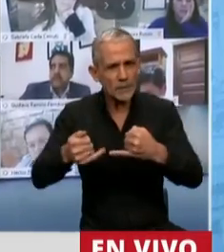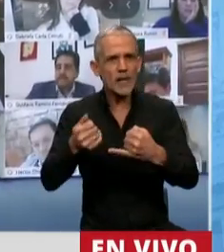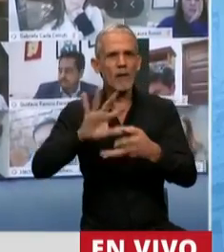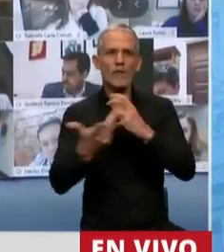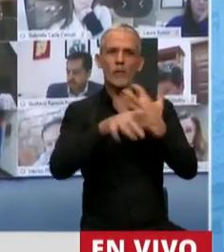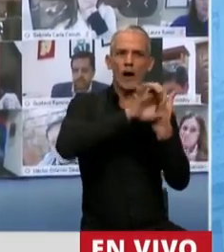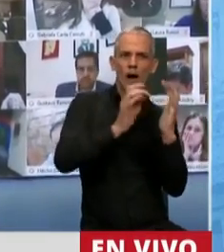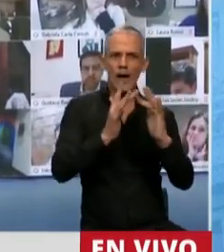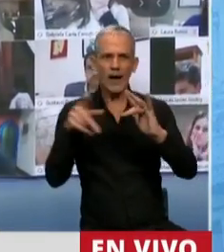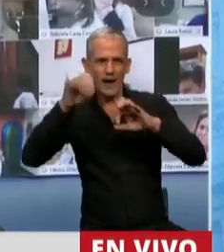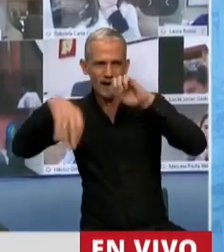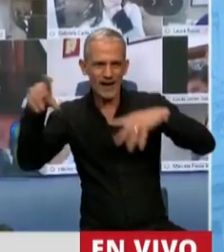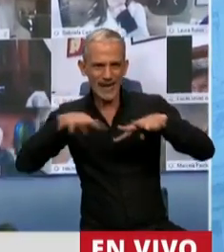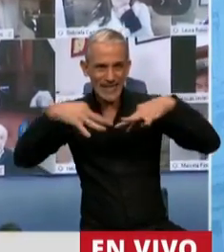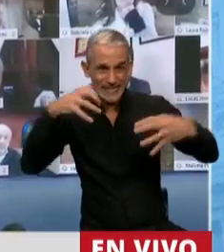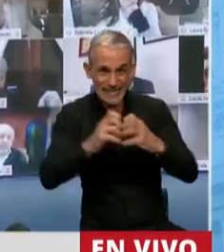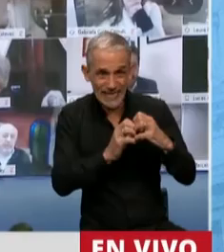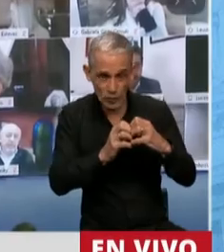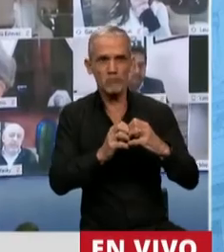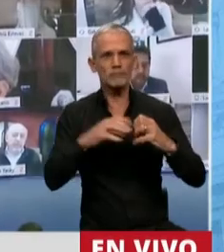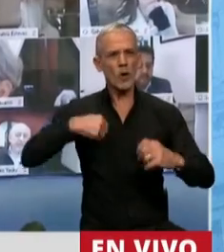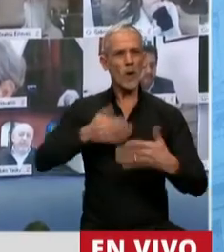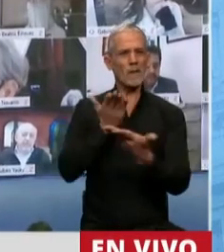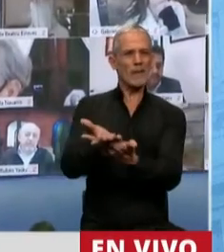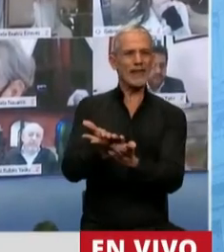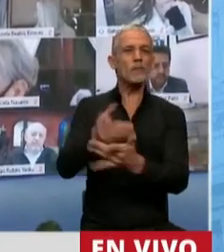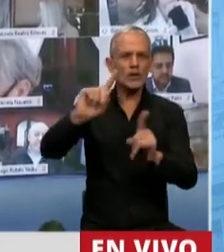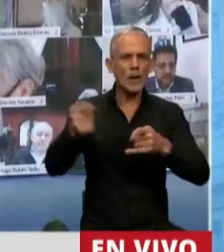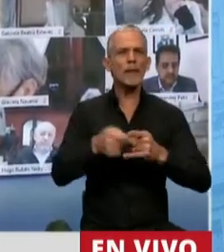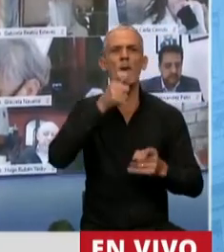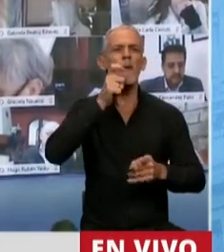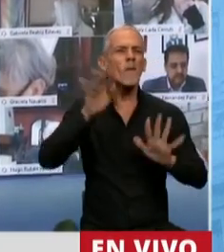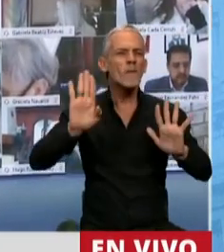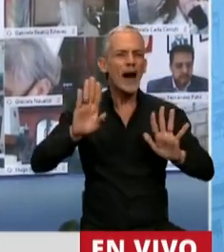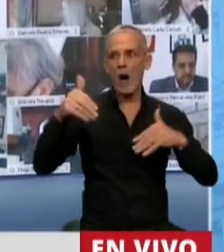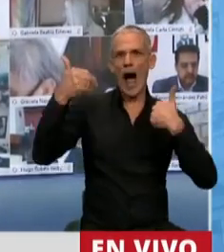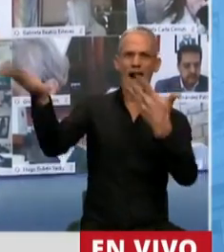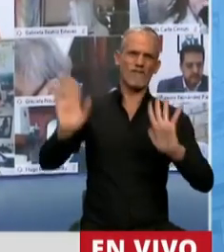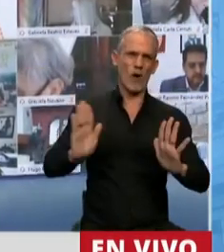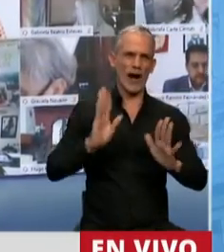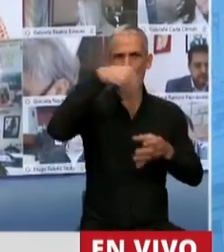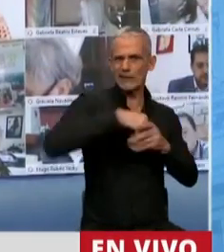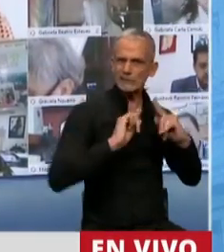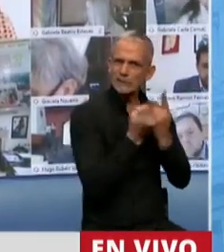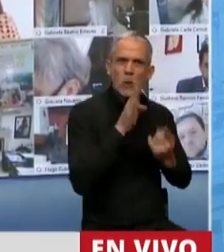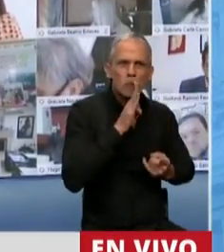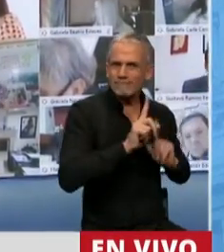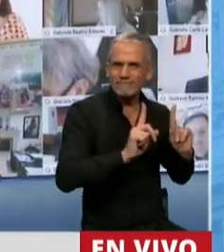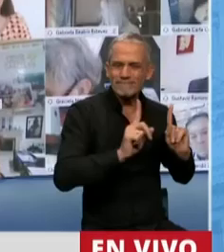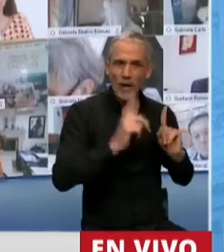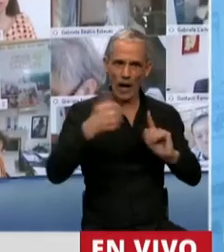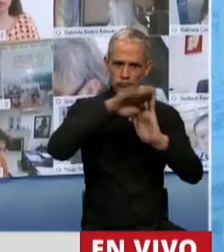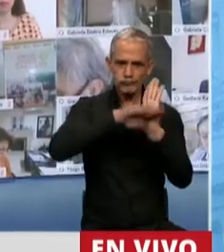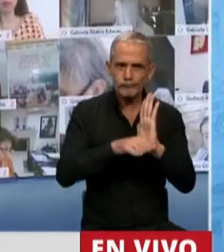mixta, es que nosotros pedimos también hacerlo en un espacio abierto, porque acá no estamos cumpliendo con el